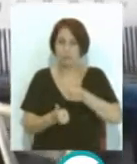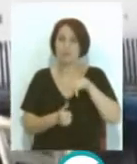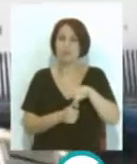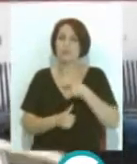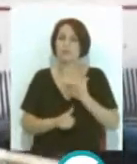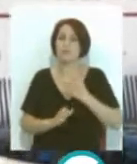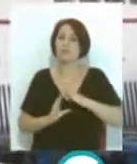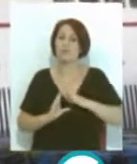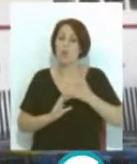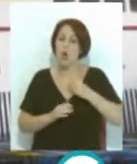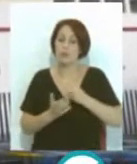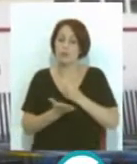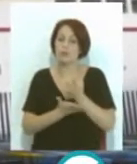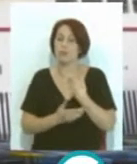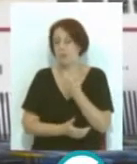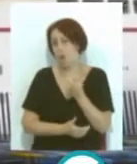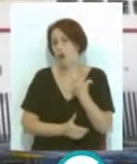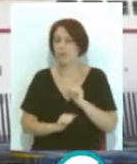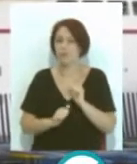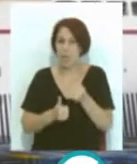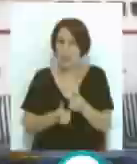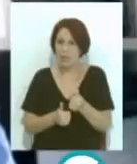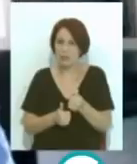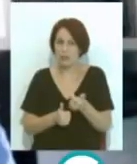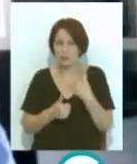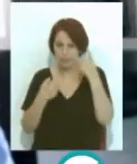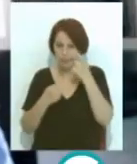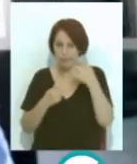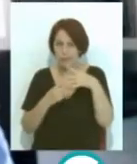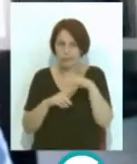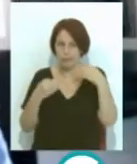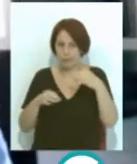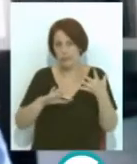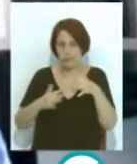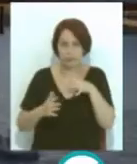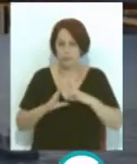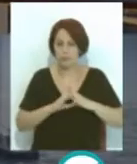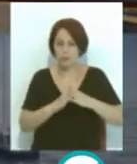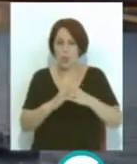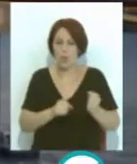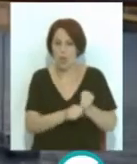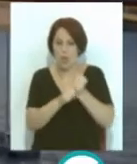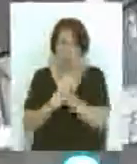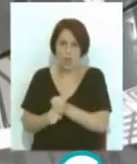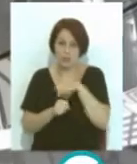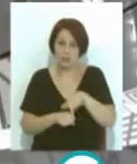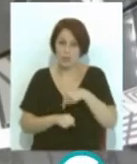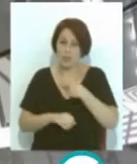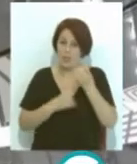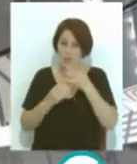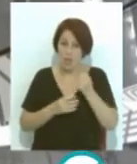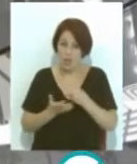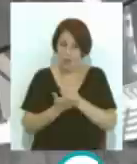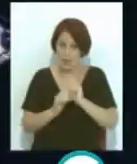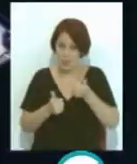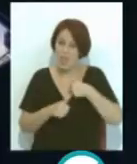salida de nuevo, esa vuelta un poco a empezar, a intentar empezar la normalidad de las escalas de crucero. El honor de este retorno a la actividad en